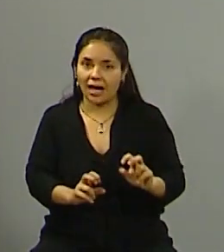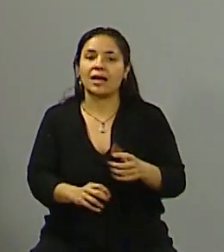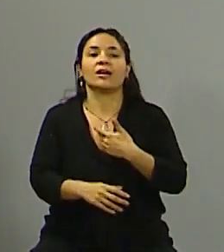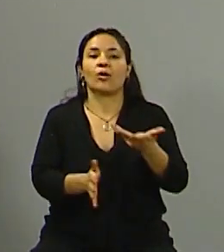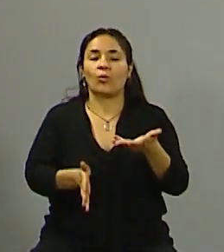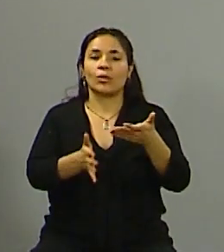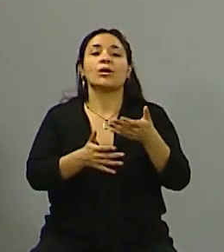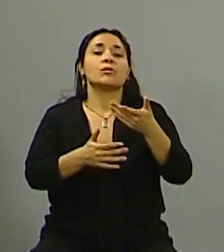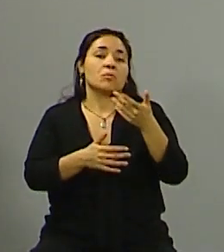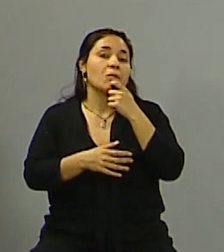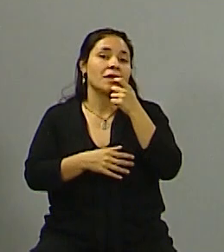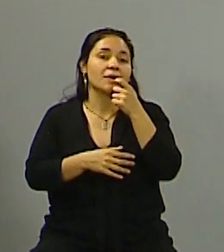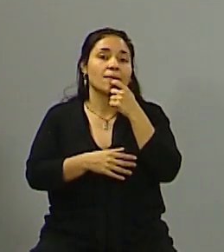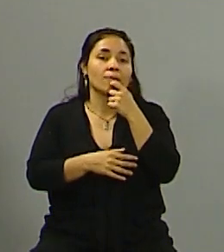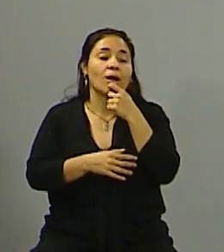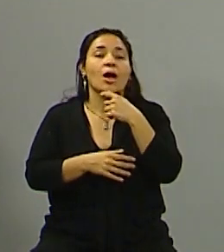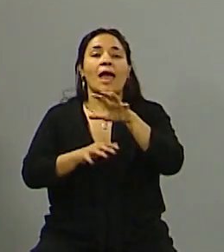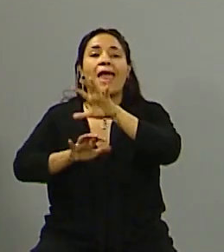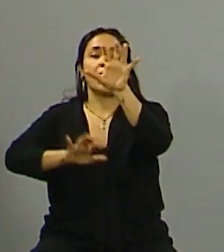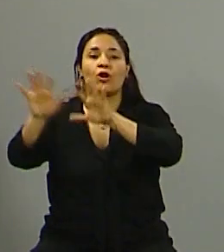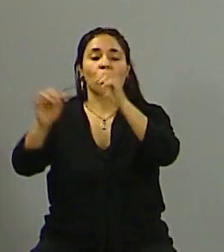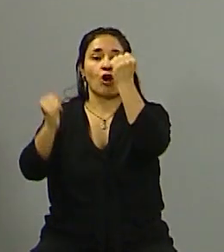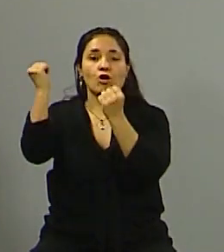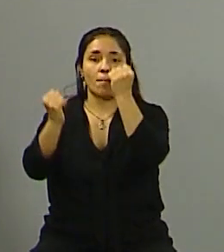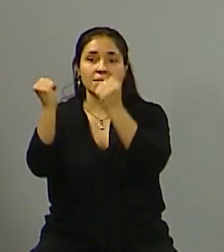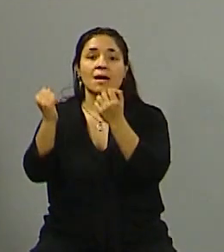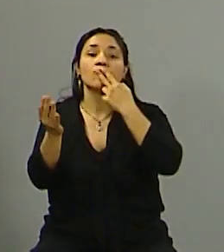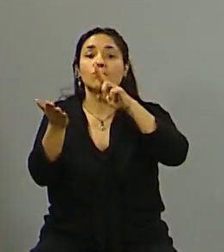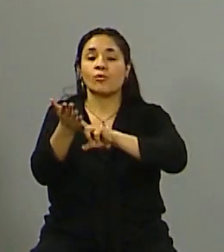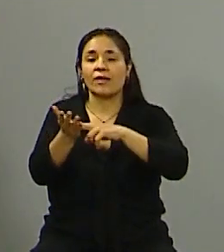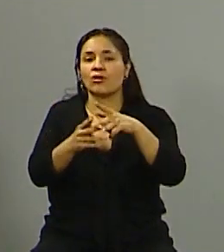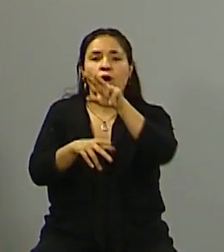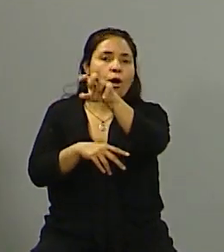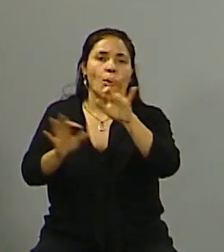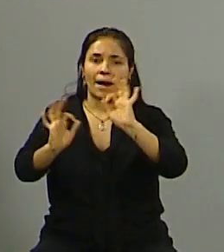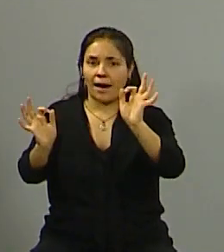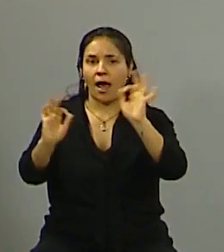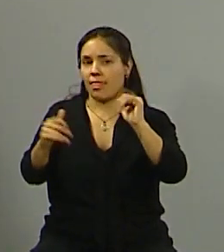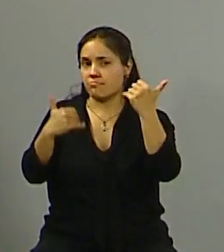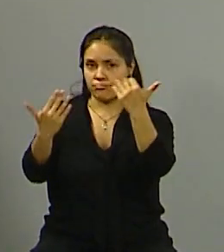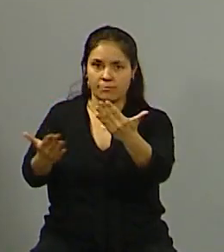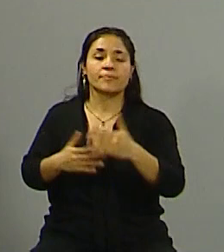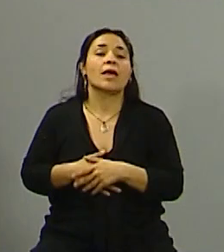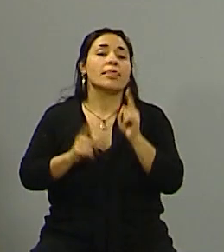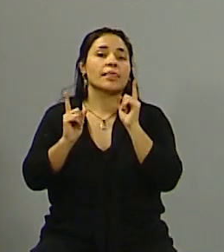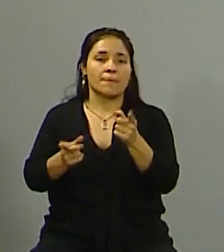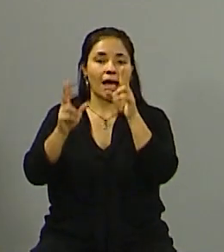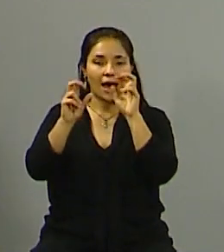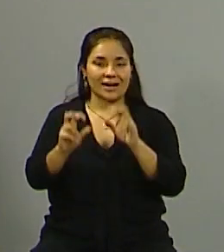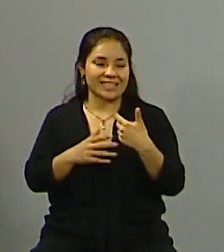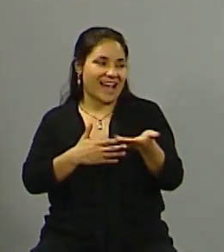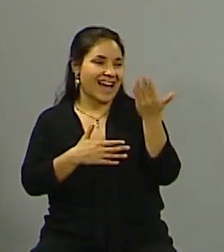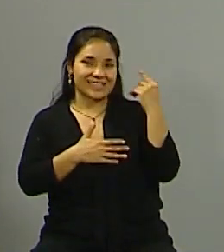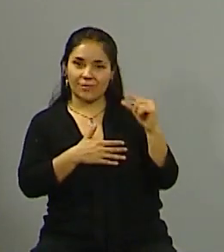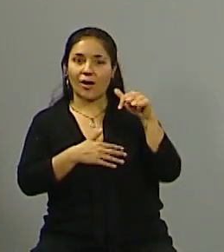como la retención para las economías regionales la eliminación de esas retenciones hace algunos días atrás incluso analizábamos este tema aquí también